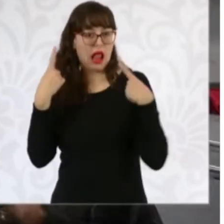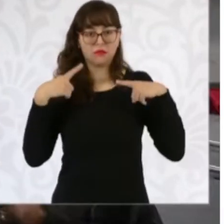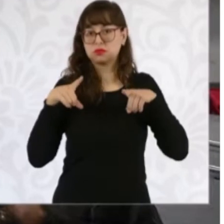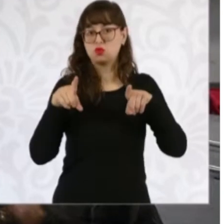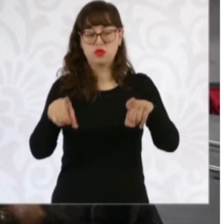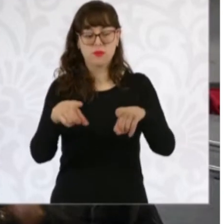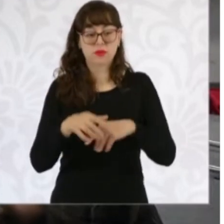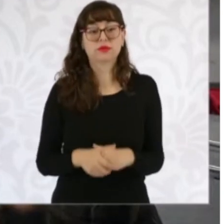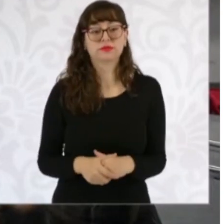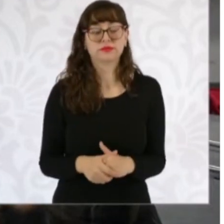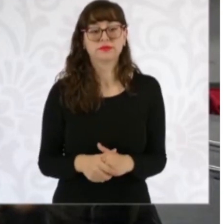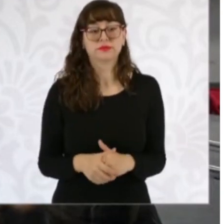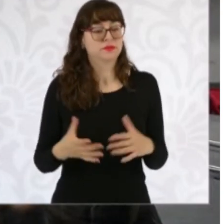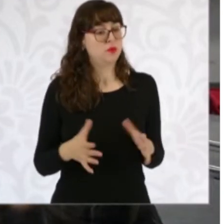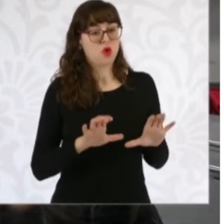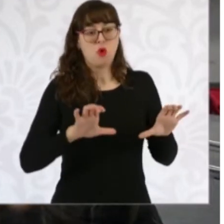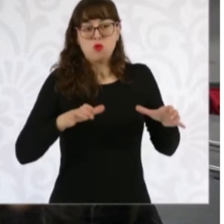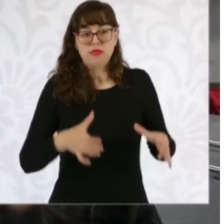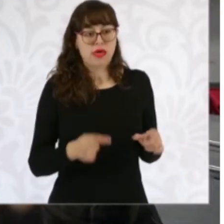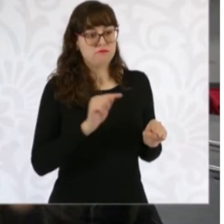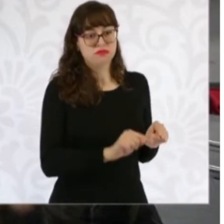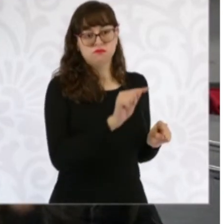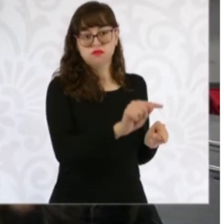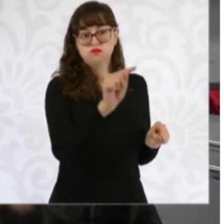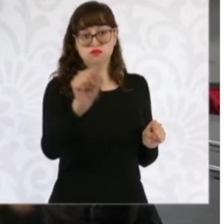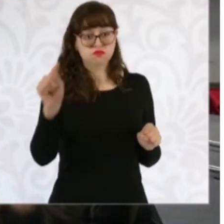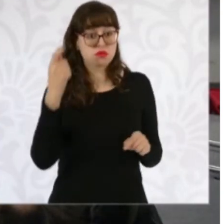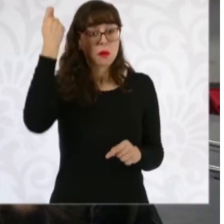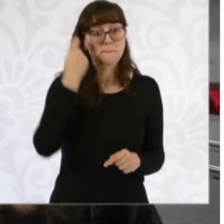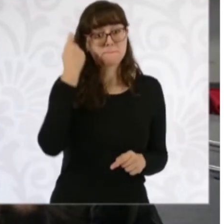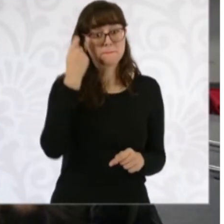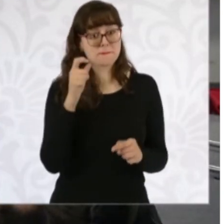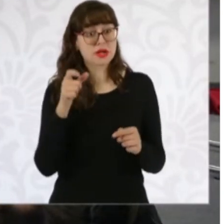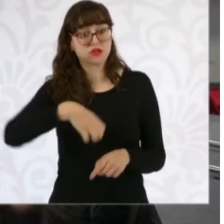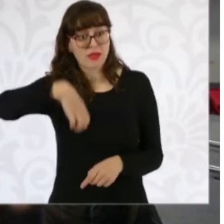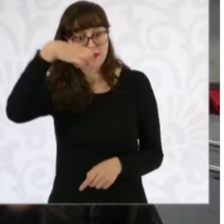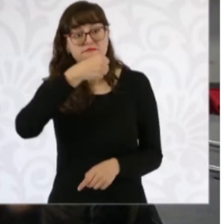Estamos yendo a todas las comunidades donde hay beneficiarios de la pensión. Adelante.